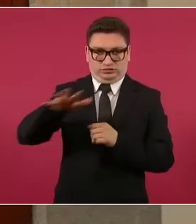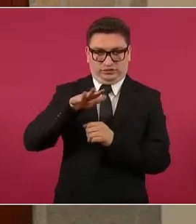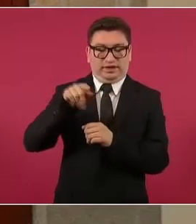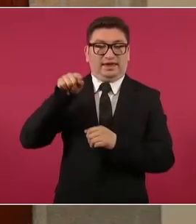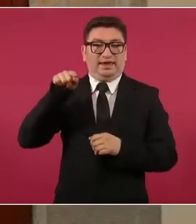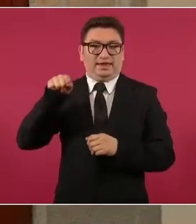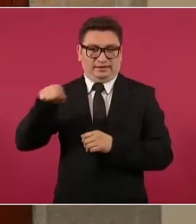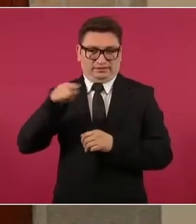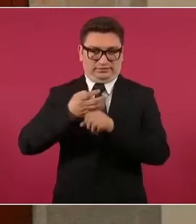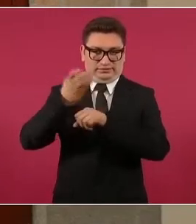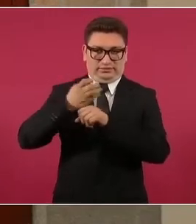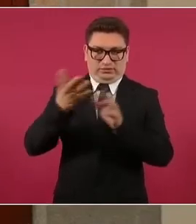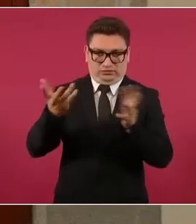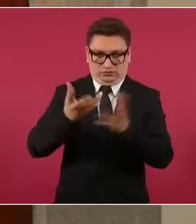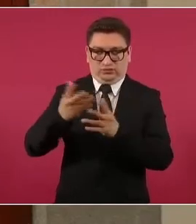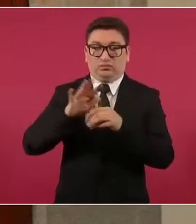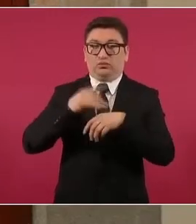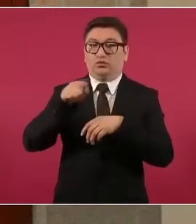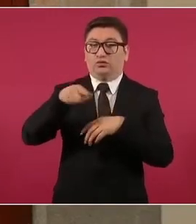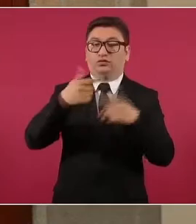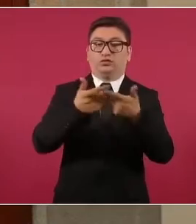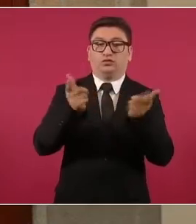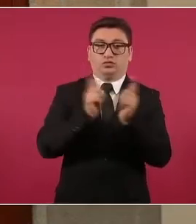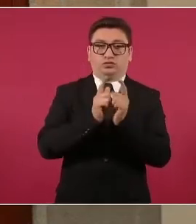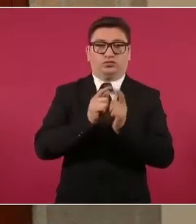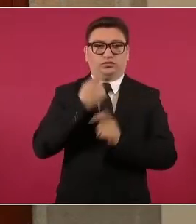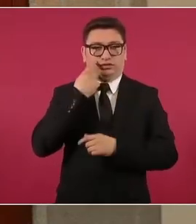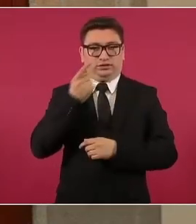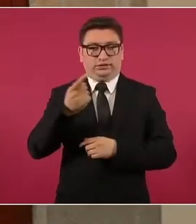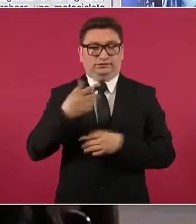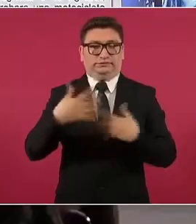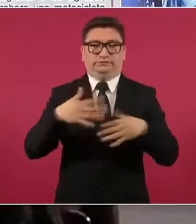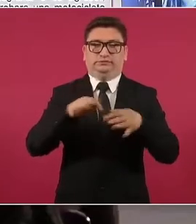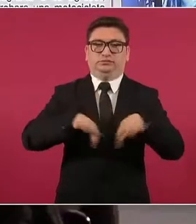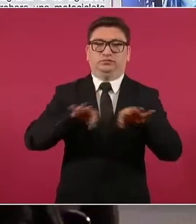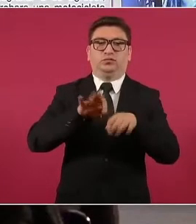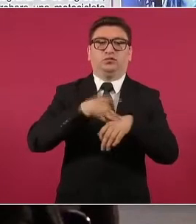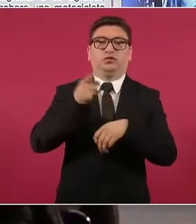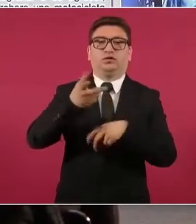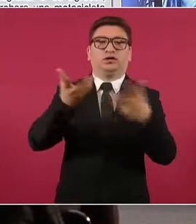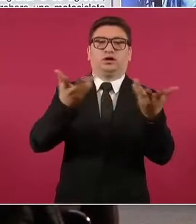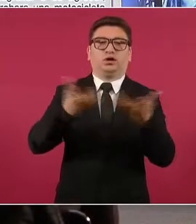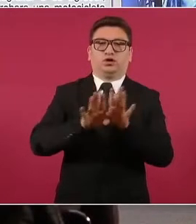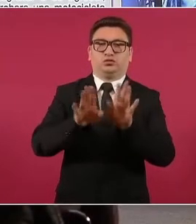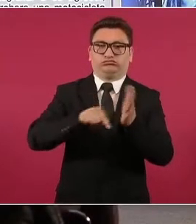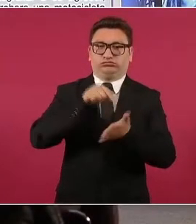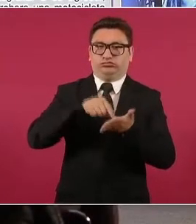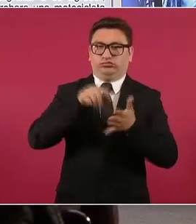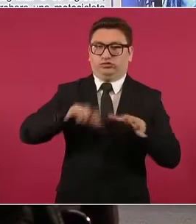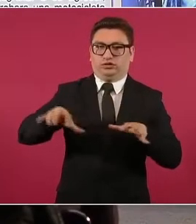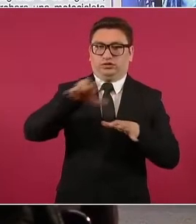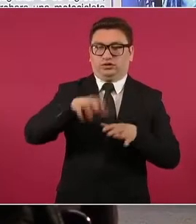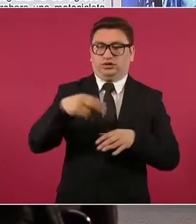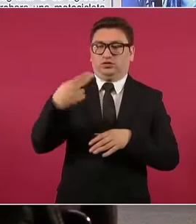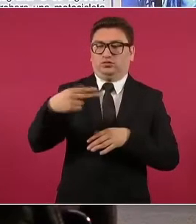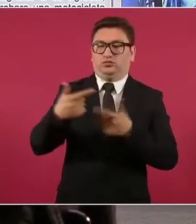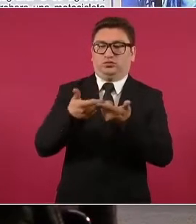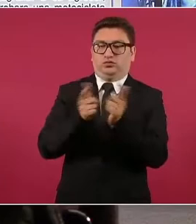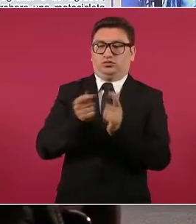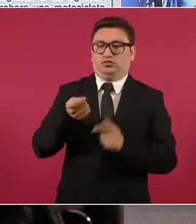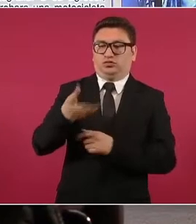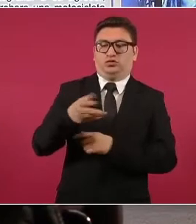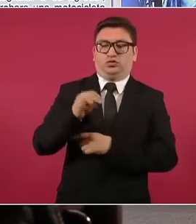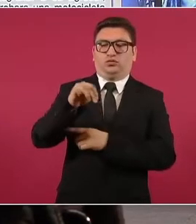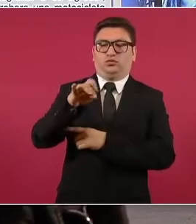pero sí es importante porque este grupo siguiente opera en ese lugar, conocidos como Motonetos o